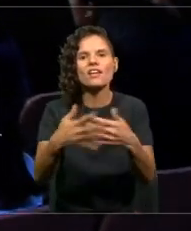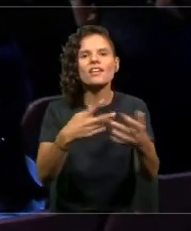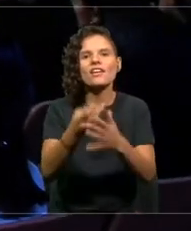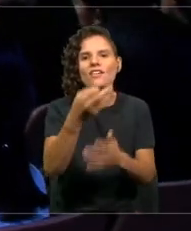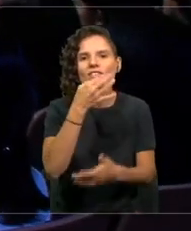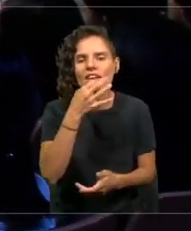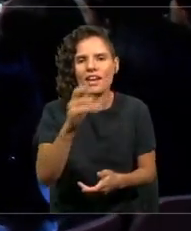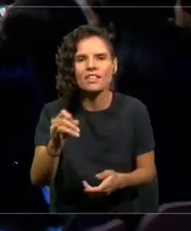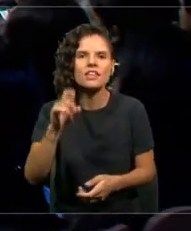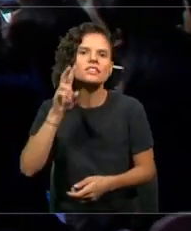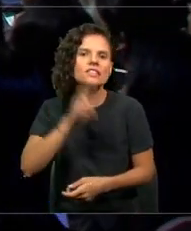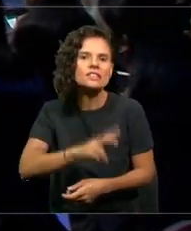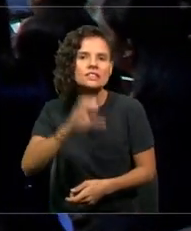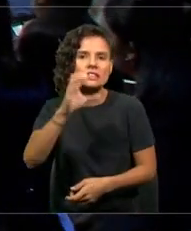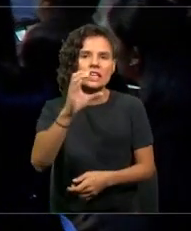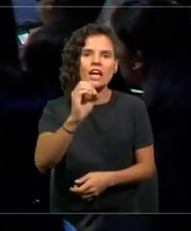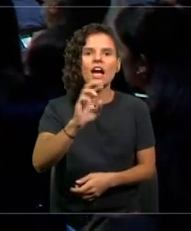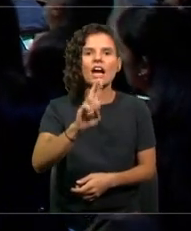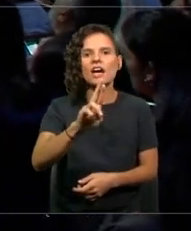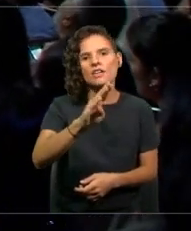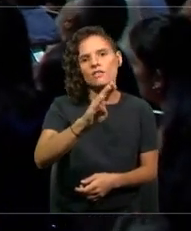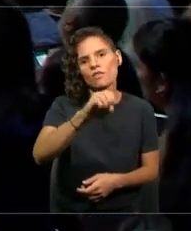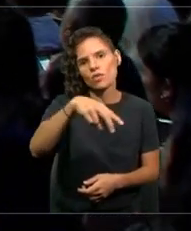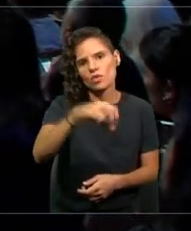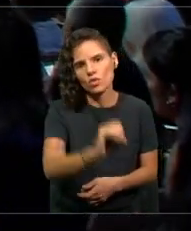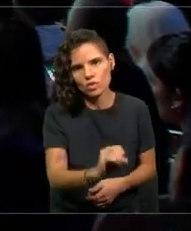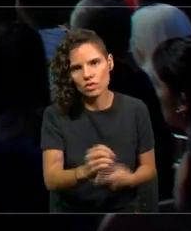democratizar la transición energética.